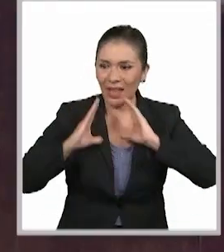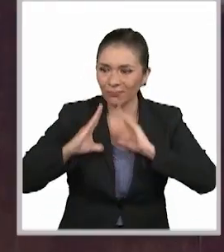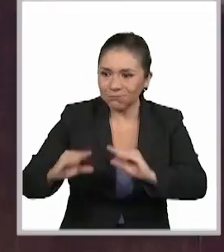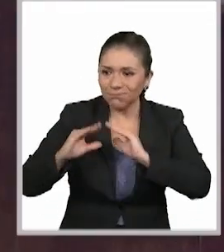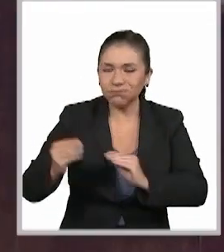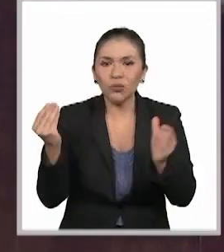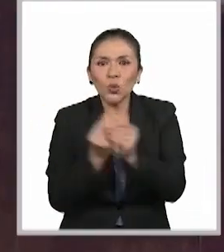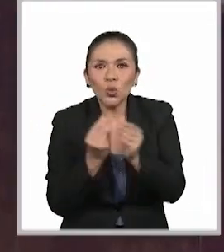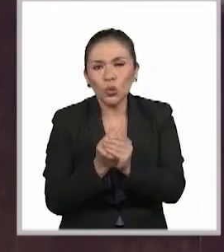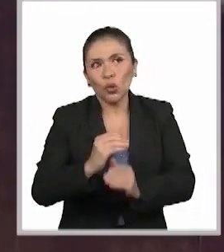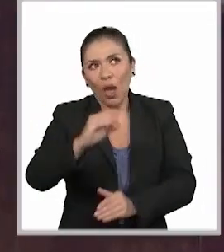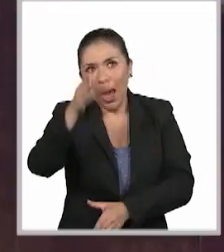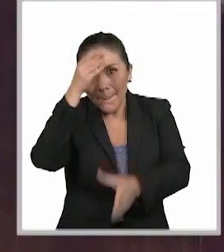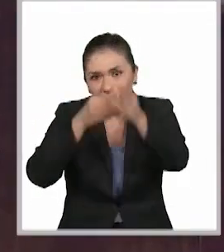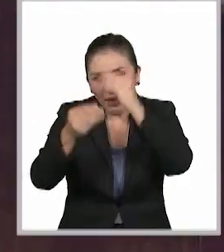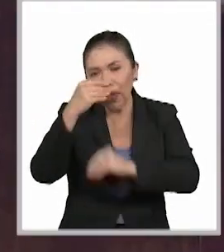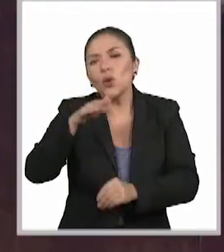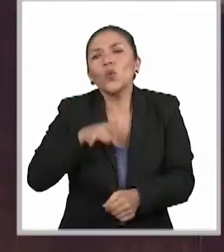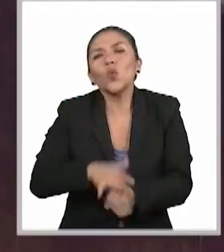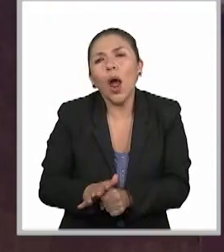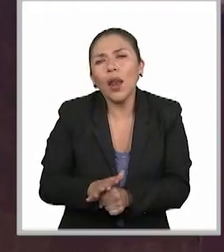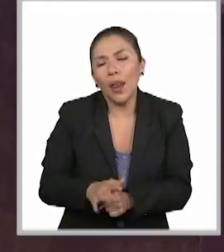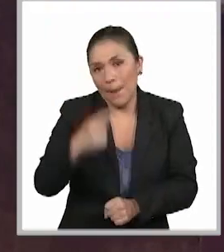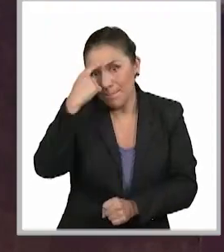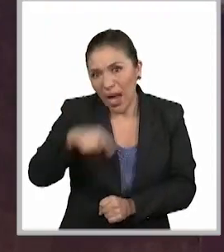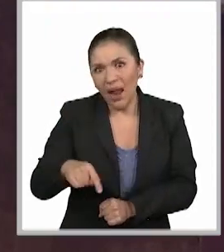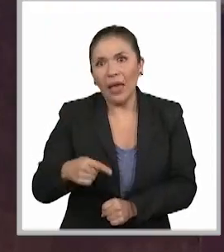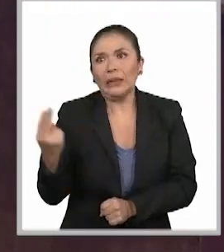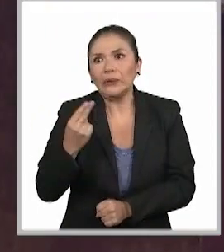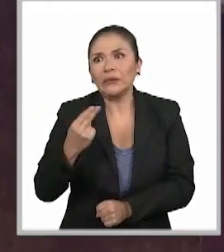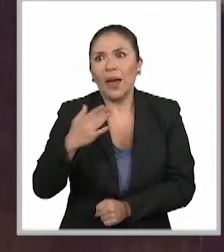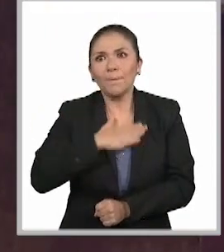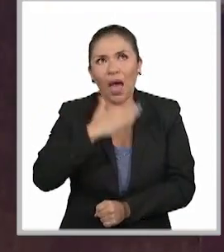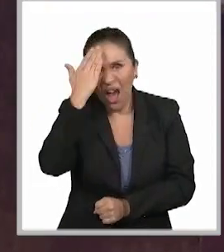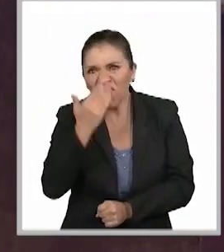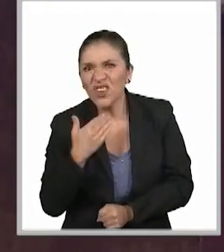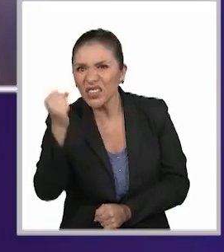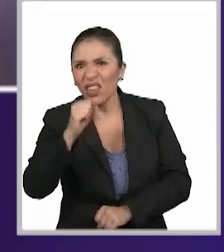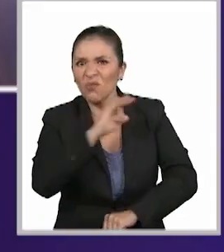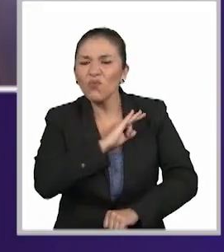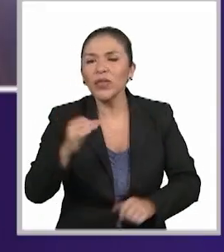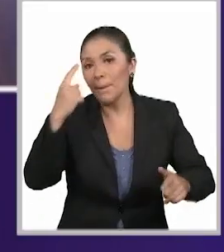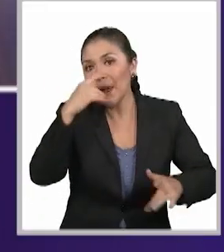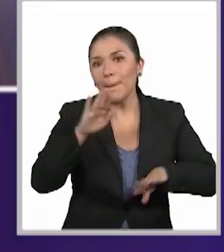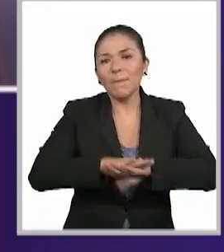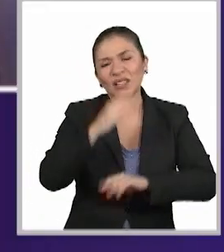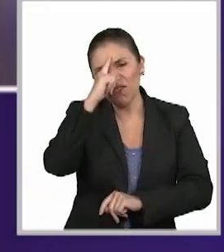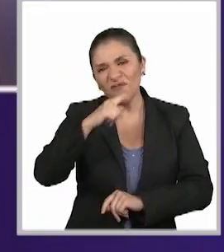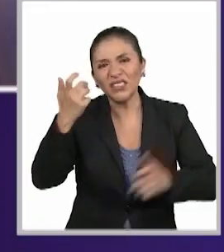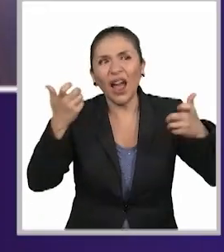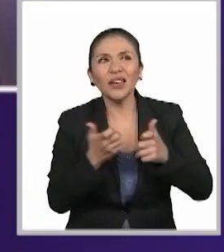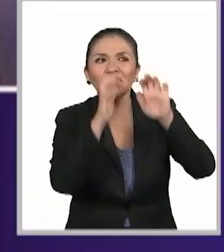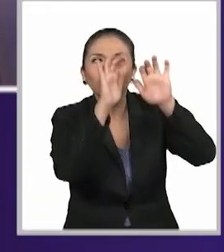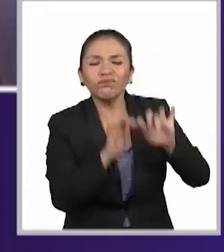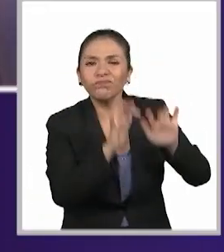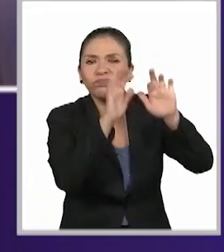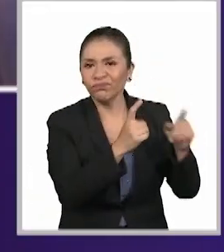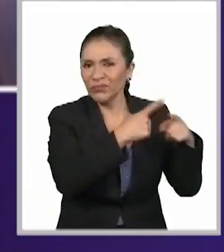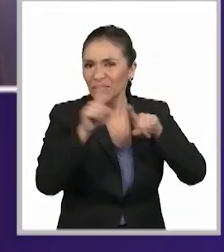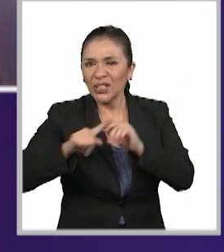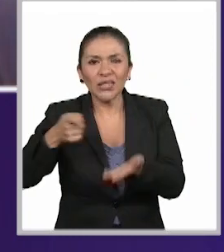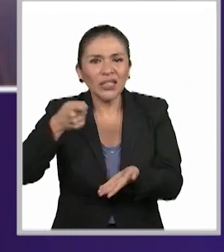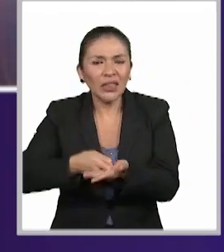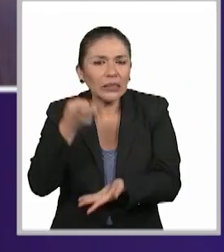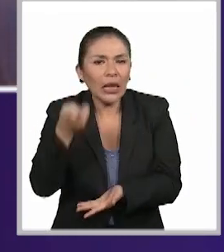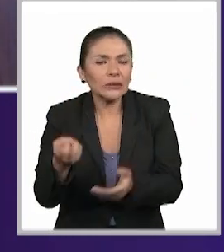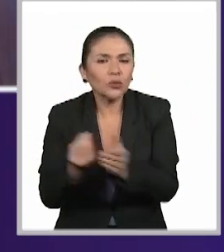deberíamos de dar, de tener precisamente? ¿Qué capacidades habríamos de adquirir para poder facilitar la elaboración y redacción